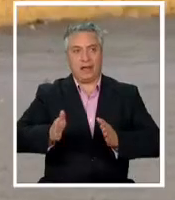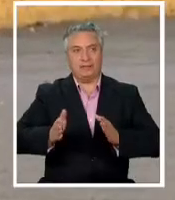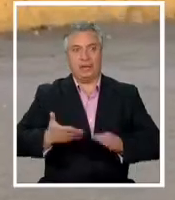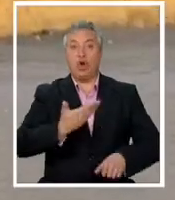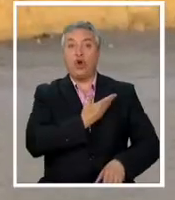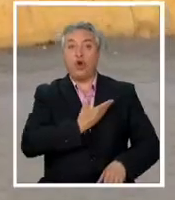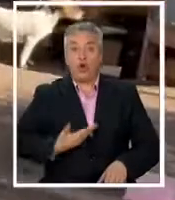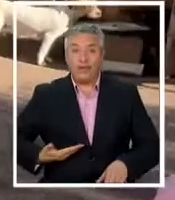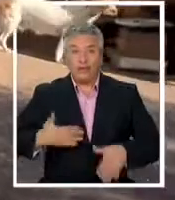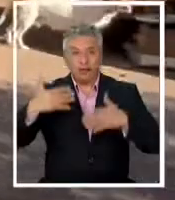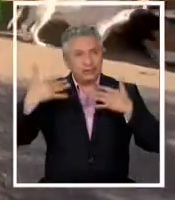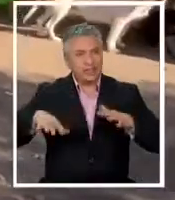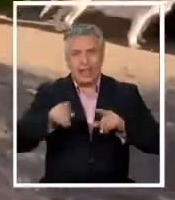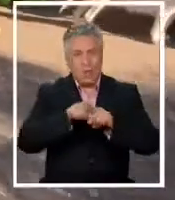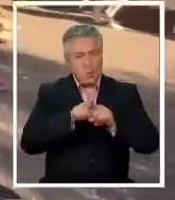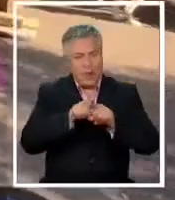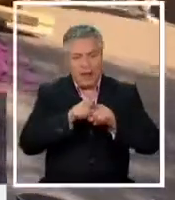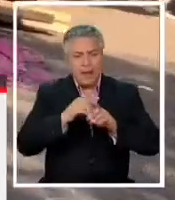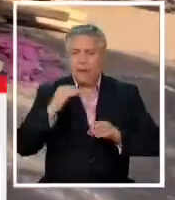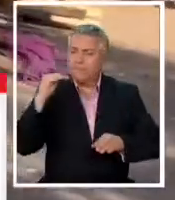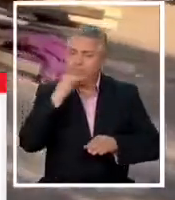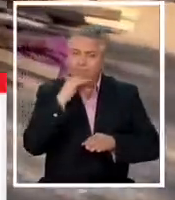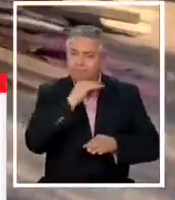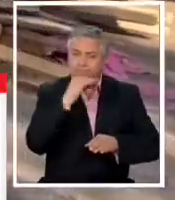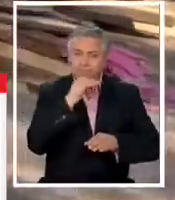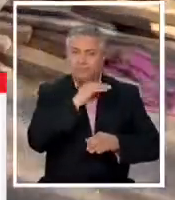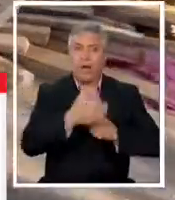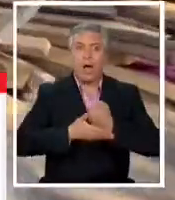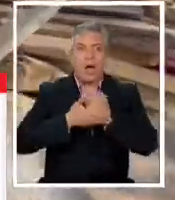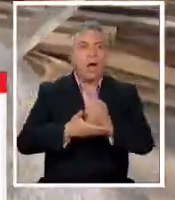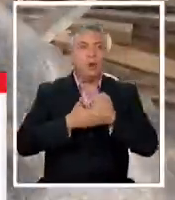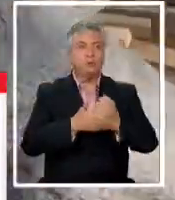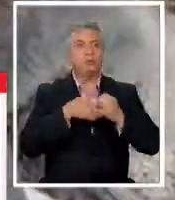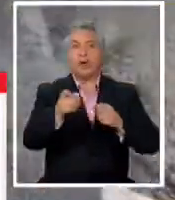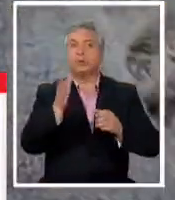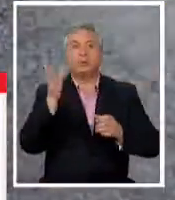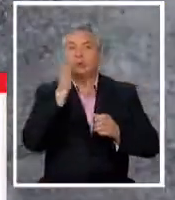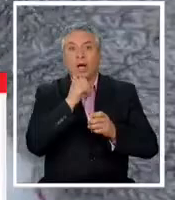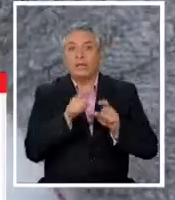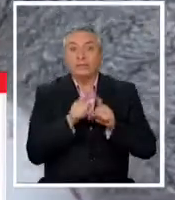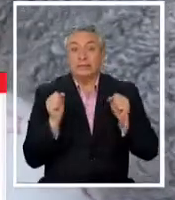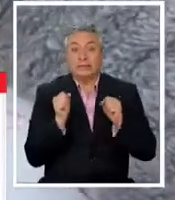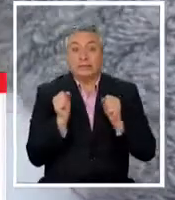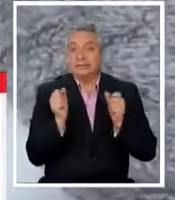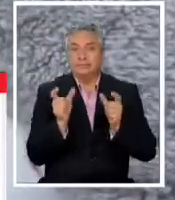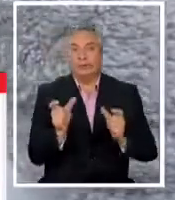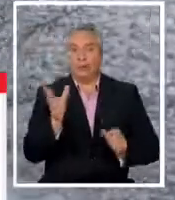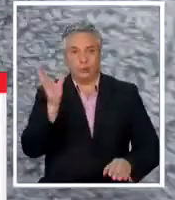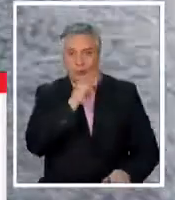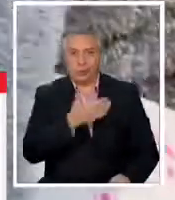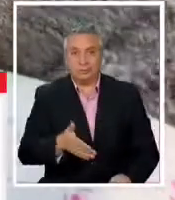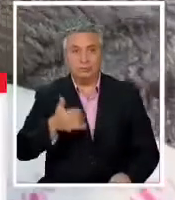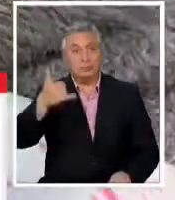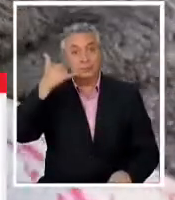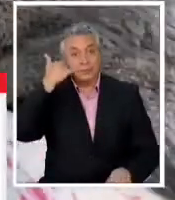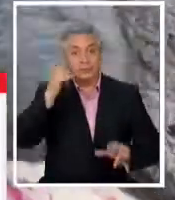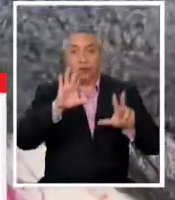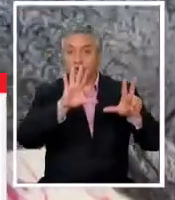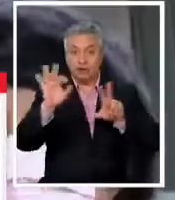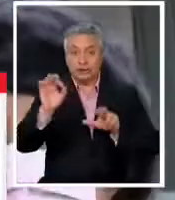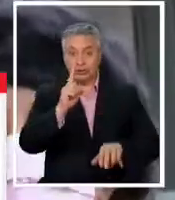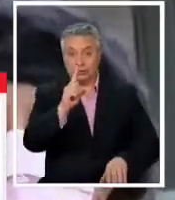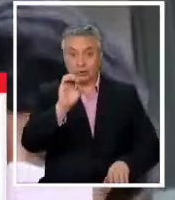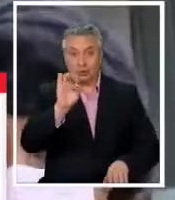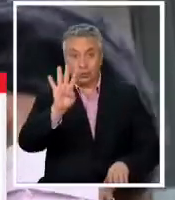activó hasta el jueves el Código Azul justamente para ir en ayuda de quienes no tienen como protegerse de las heladas. El teléfono 800-104